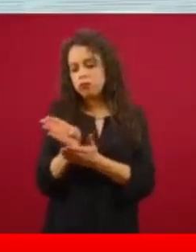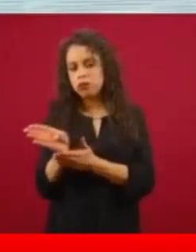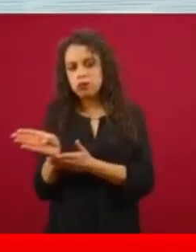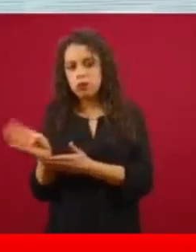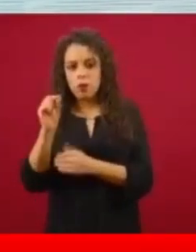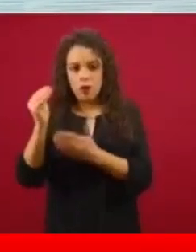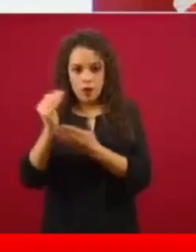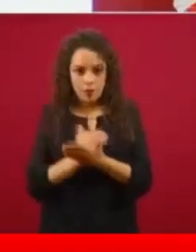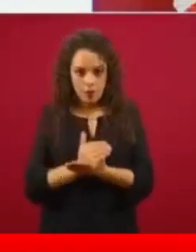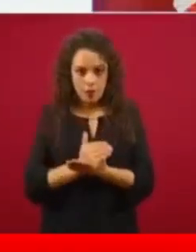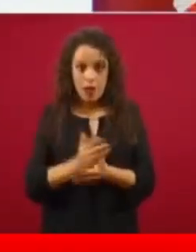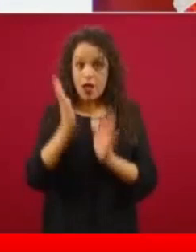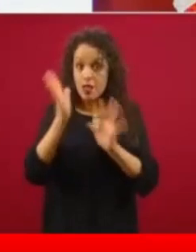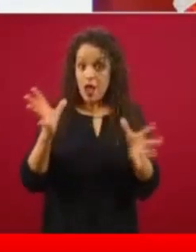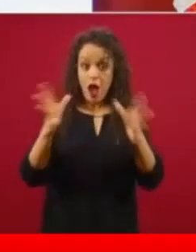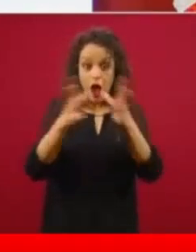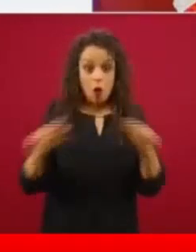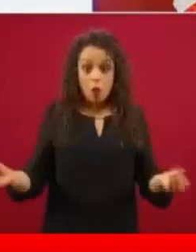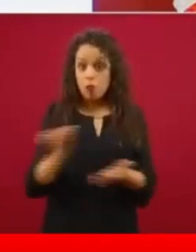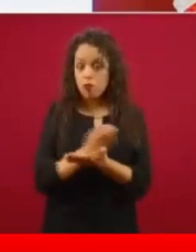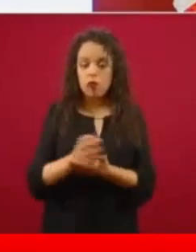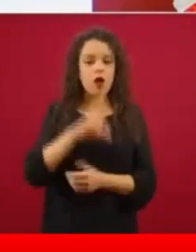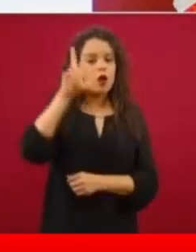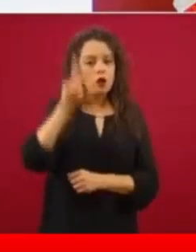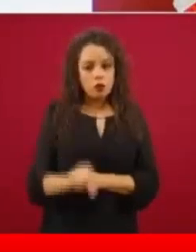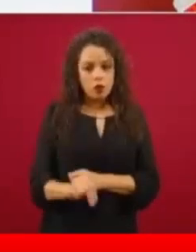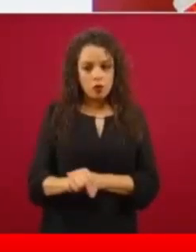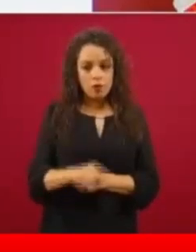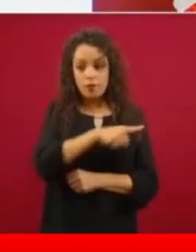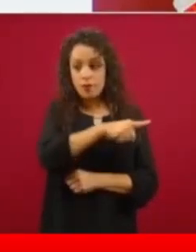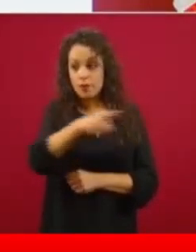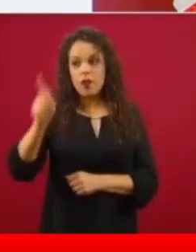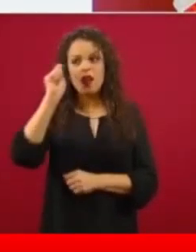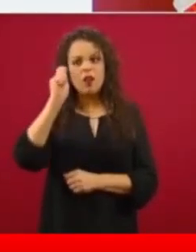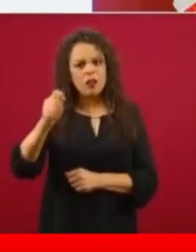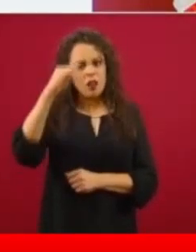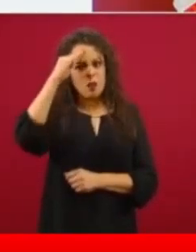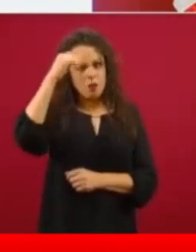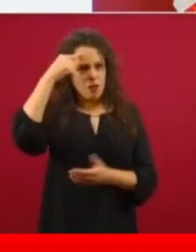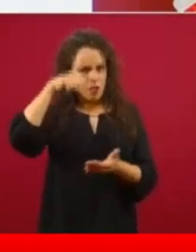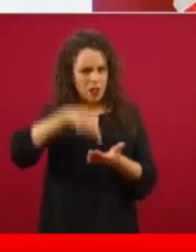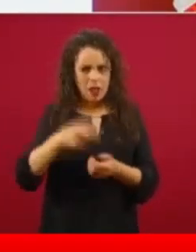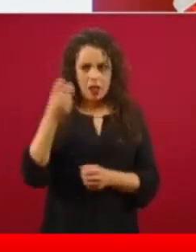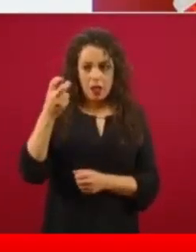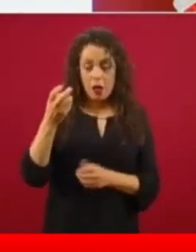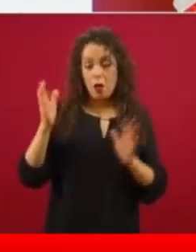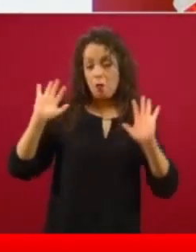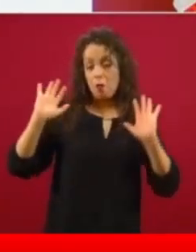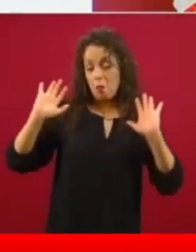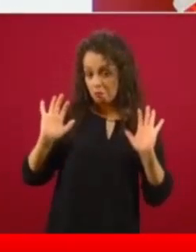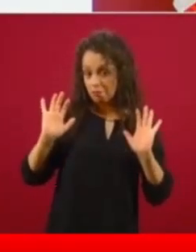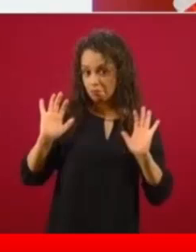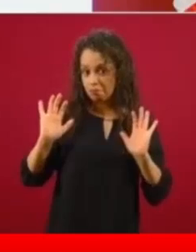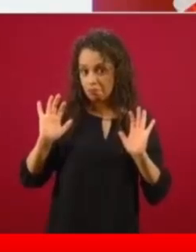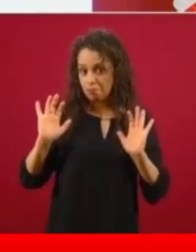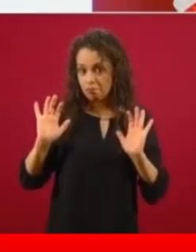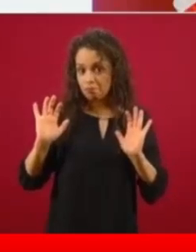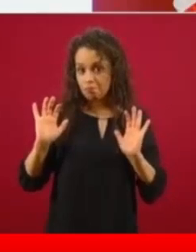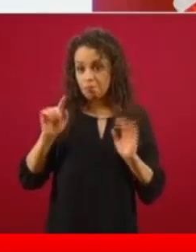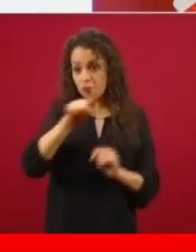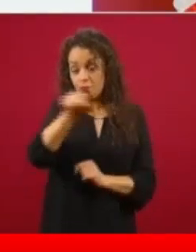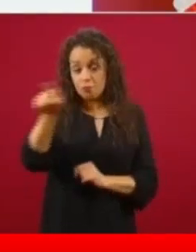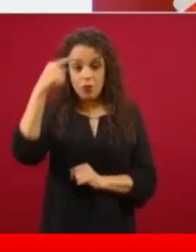luego tiene una muy legítima aspiración de modificar la realidad, lo cual lo celebro, pero tiene también un